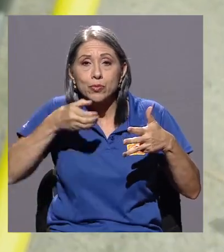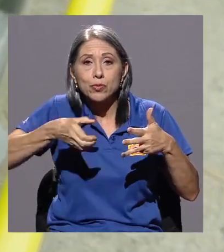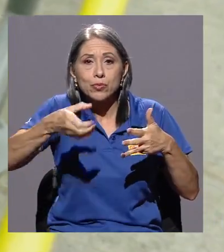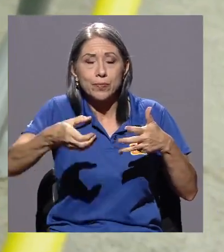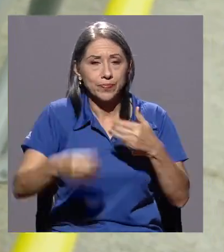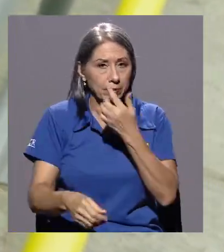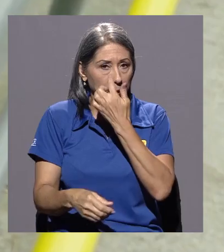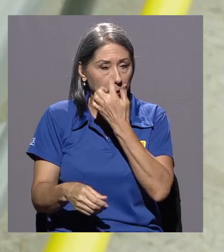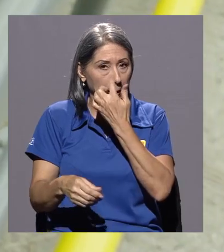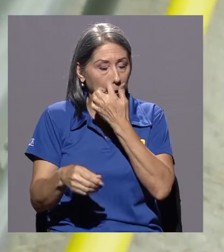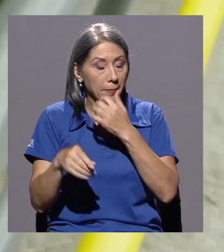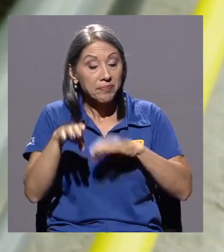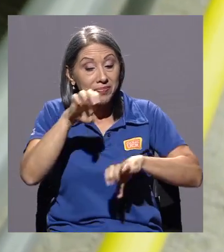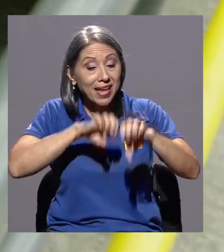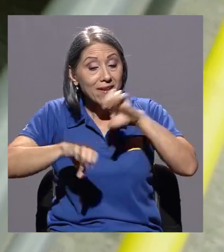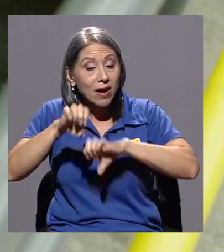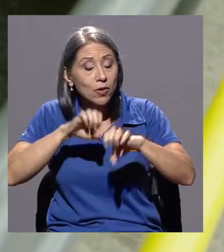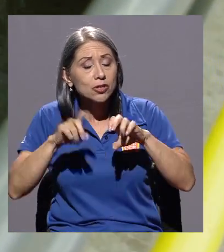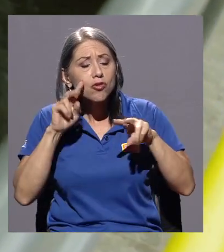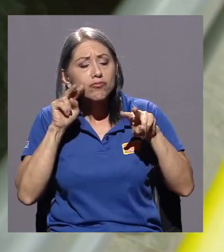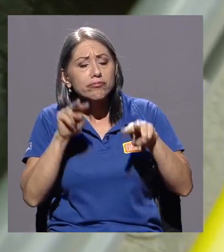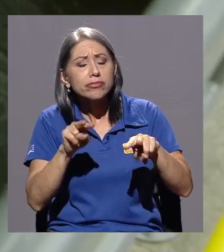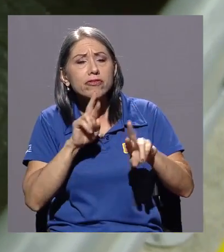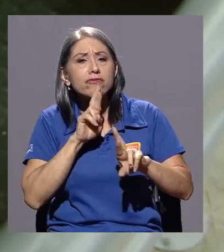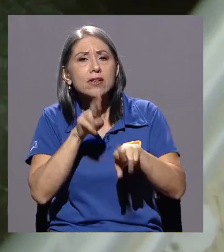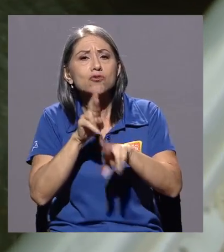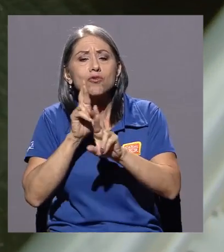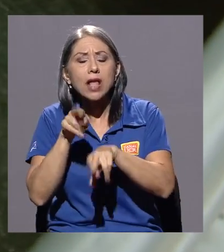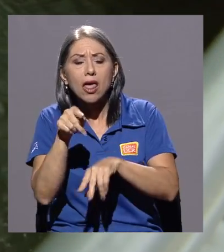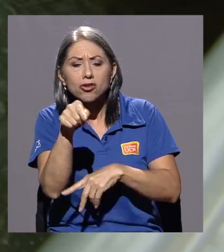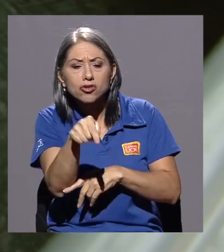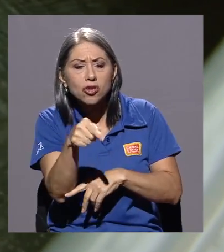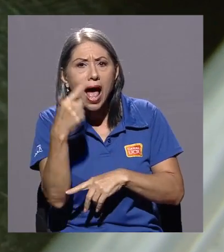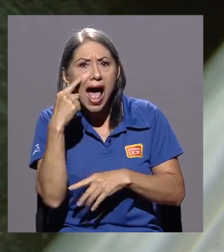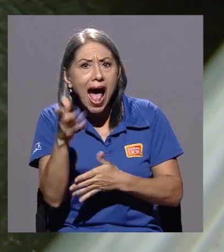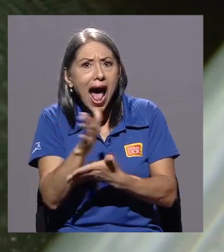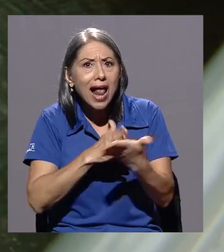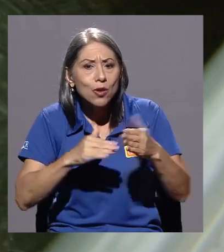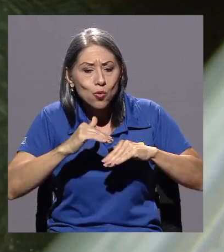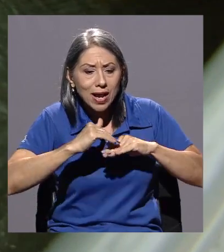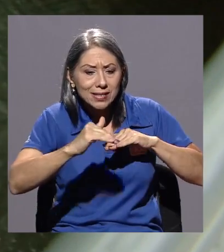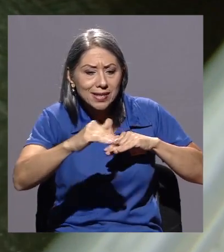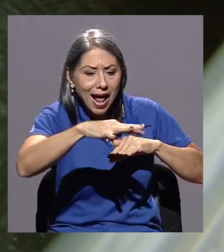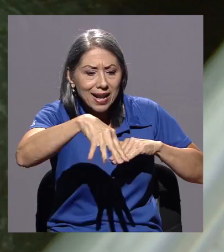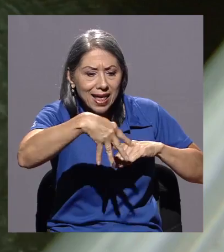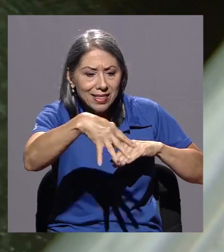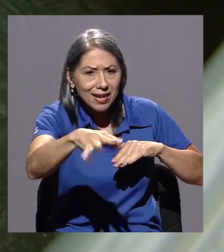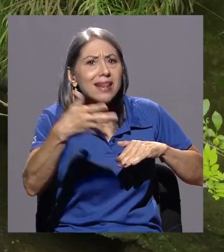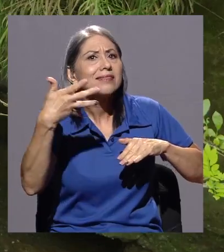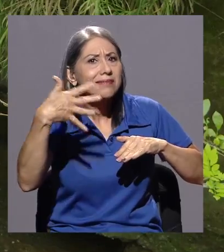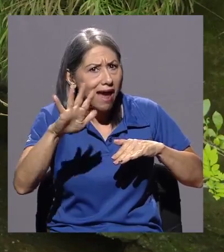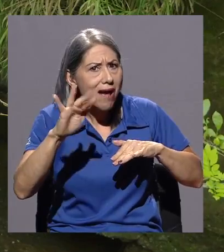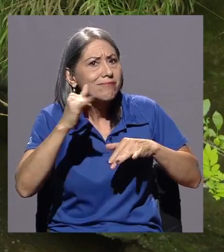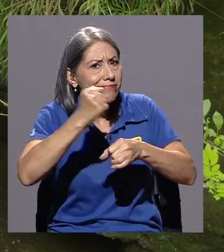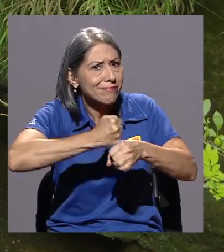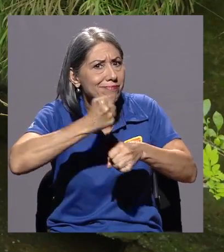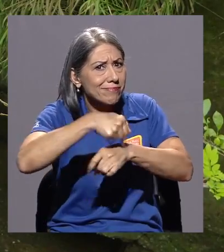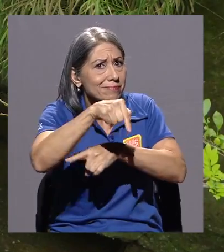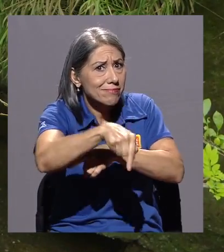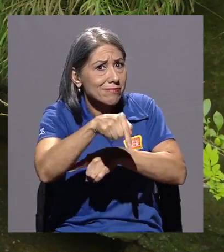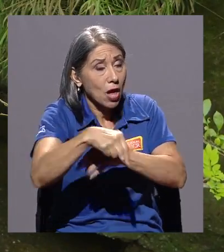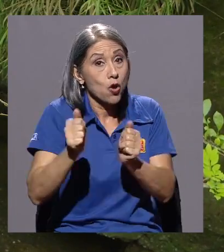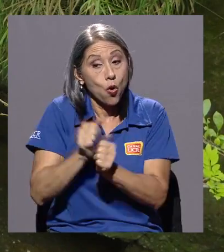resultados de esta evaluación indican que algunas de las alcantarillas han sido objeto de intervenciones, siguiendo las